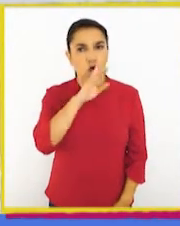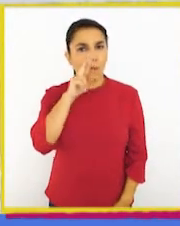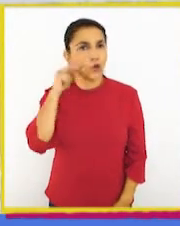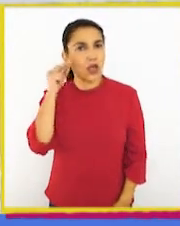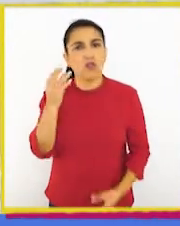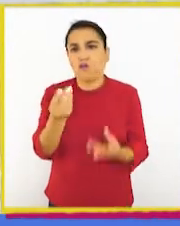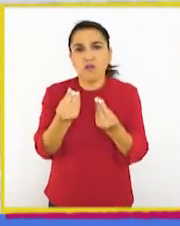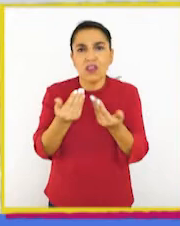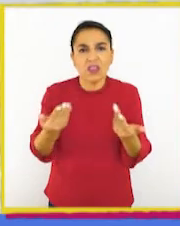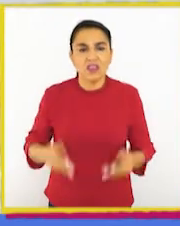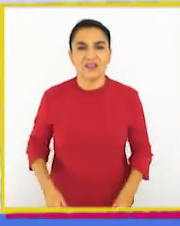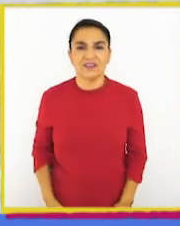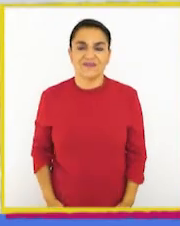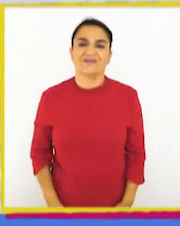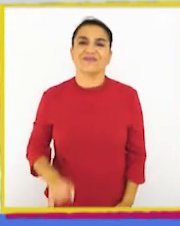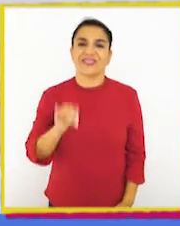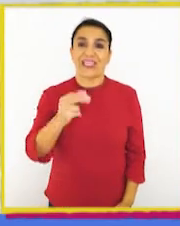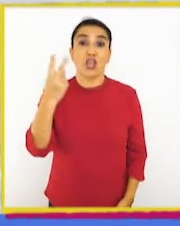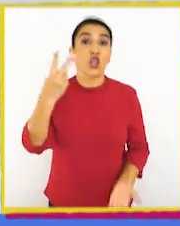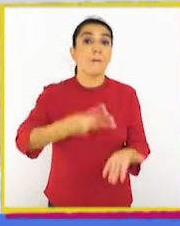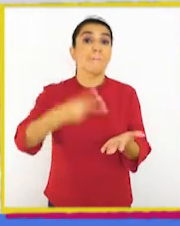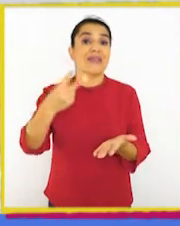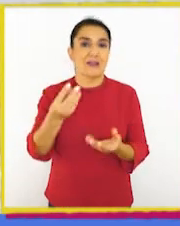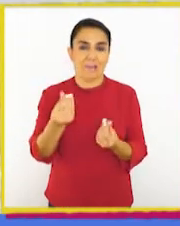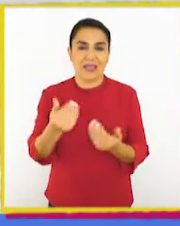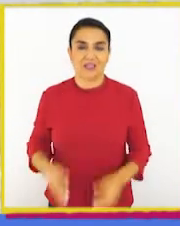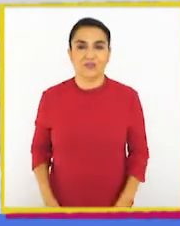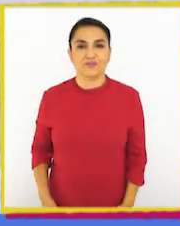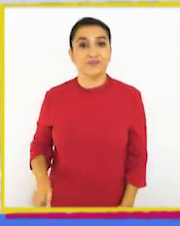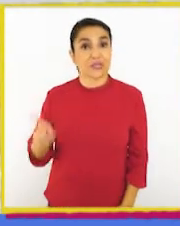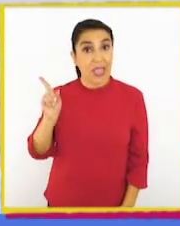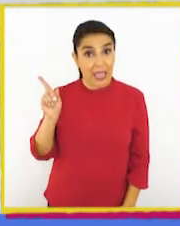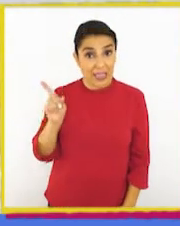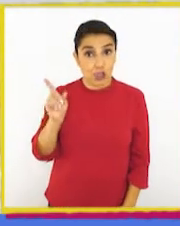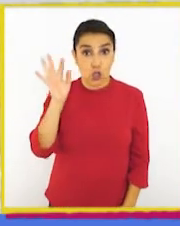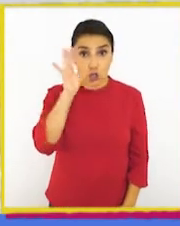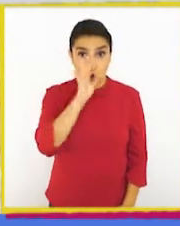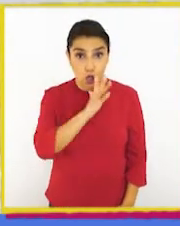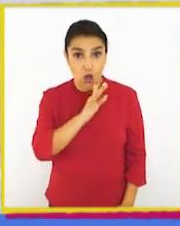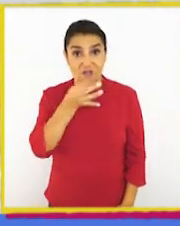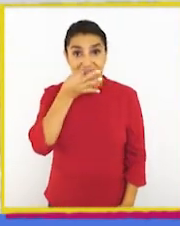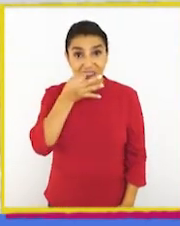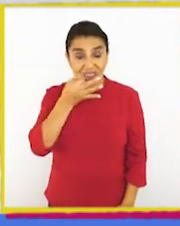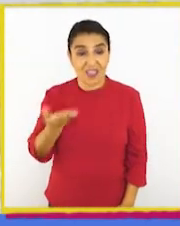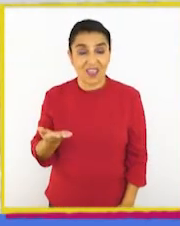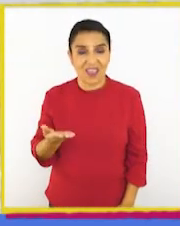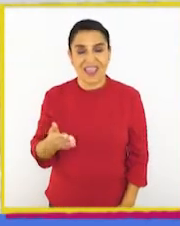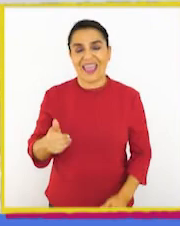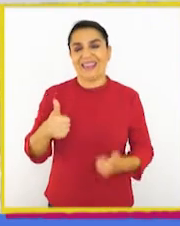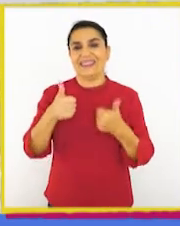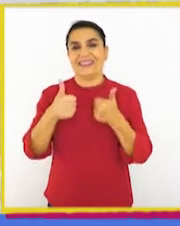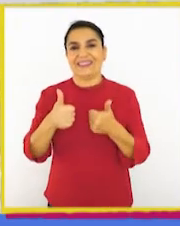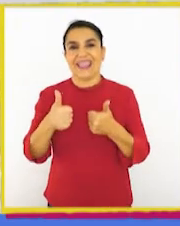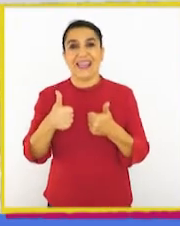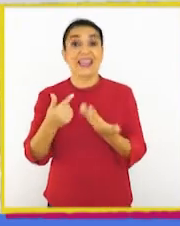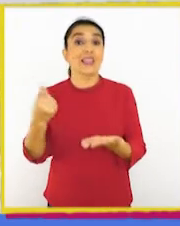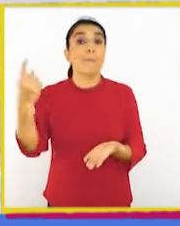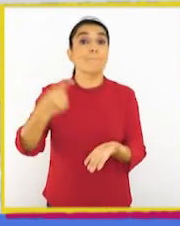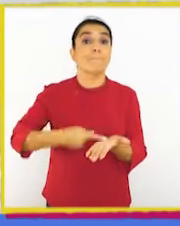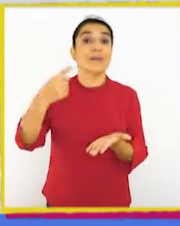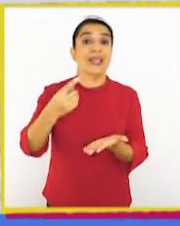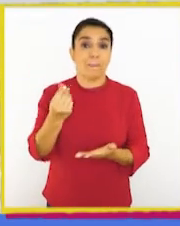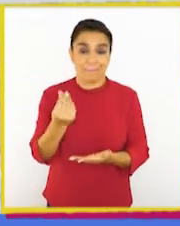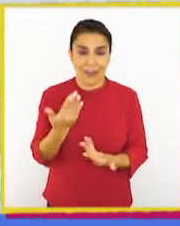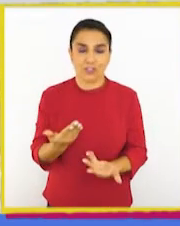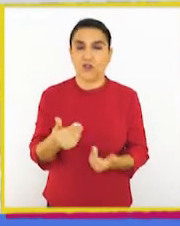color morado, ¿cuánto vale? Sí, son dos mil pesos. Y estos de color verde. ¡Excelente! Son